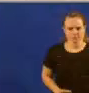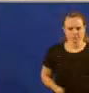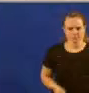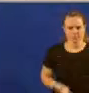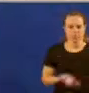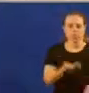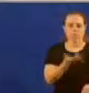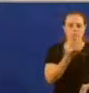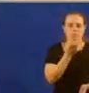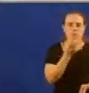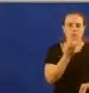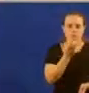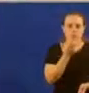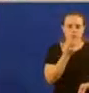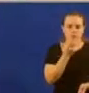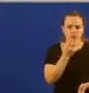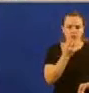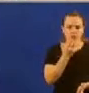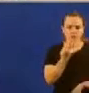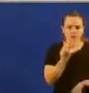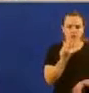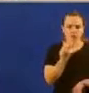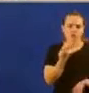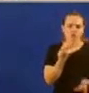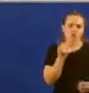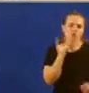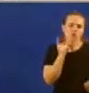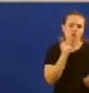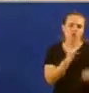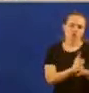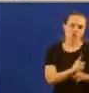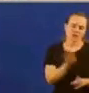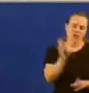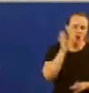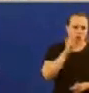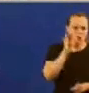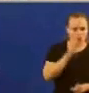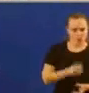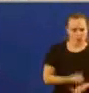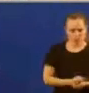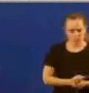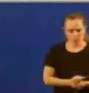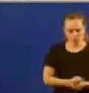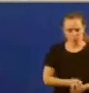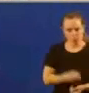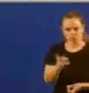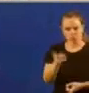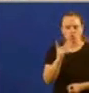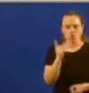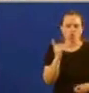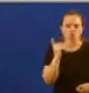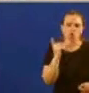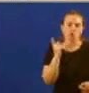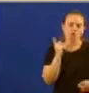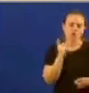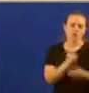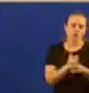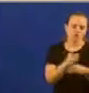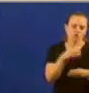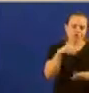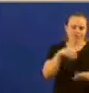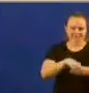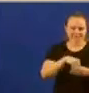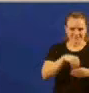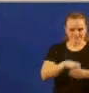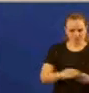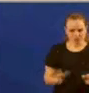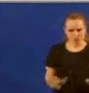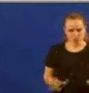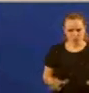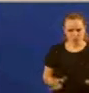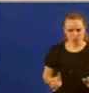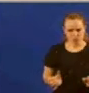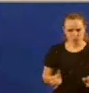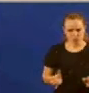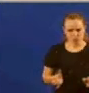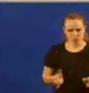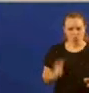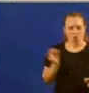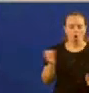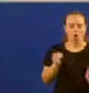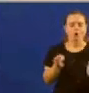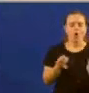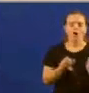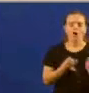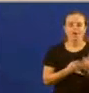non combate a corrupción, opoñéndose a protección dos denunciantes internos que nos promovimos nesta Cámara ou a